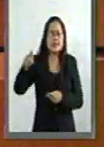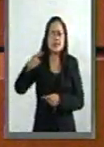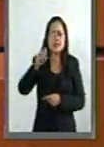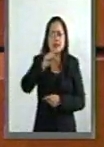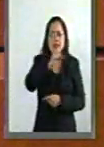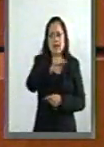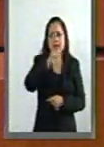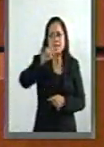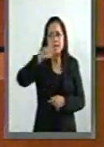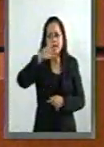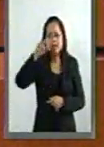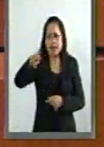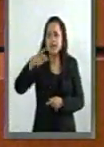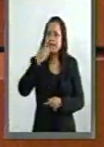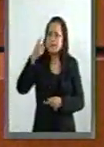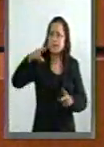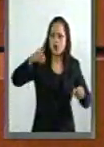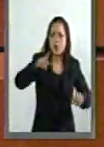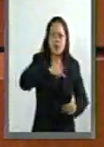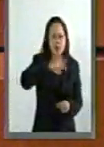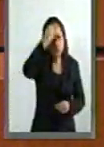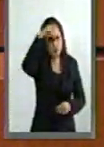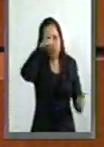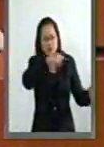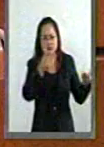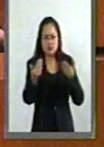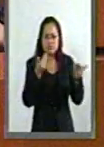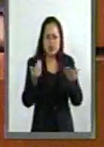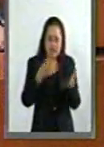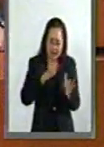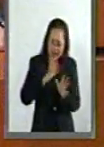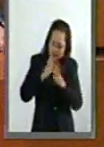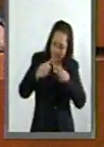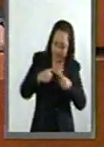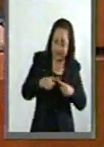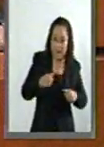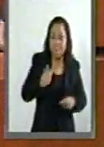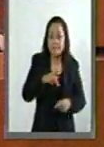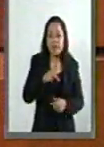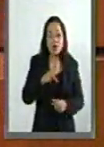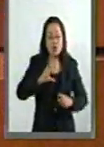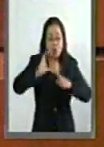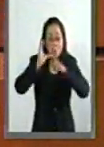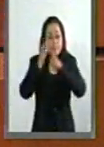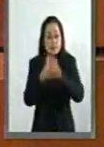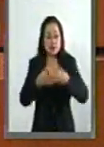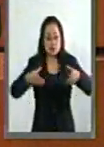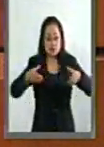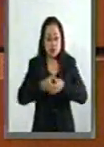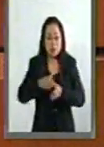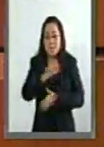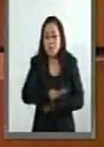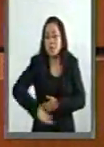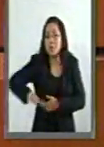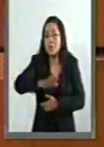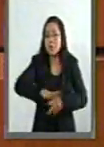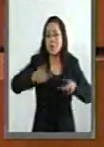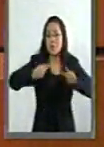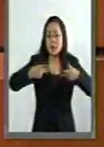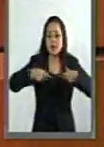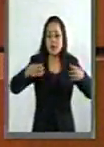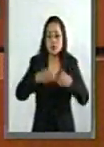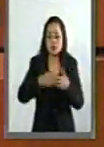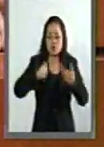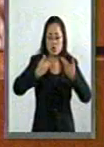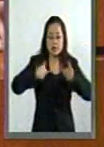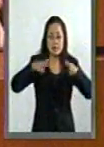Albarrán, hay posiciones en contra, como la que yo expresé. Sin embargo, el voto de la Comisión de Población que yo represento